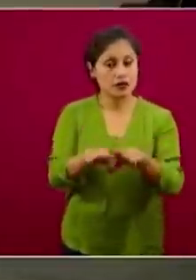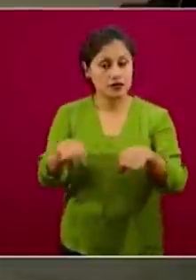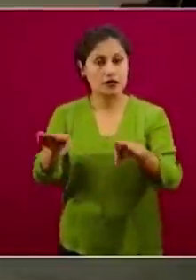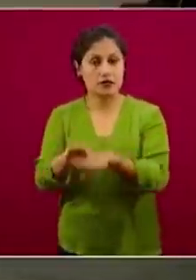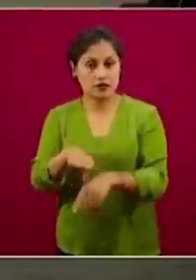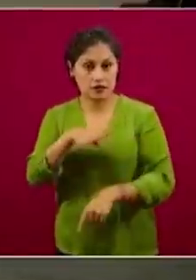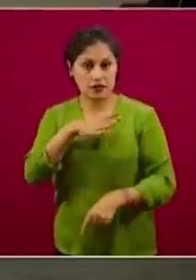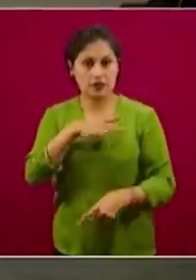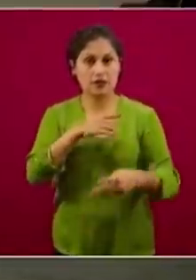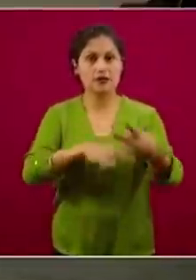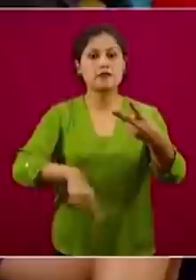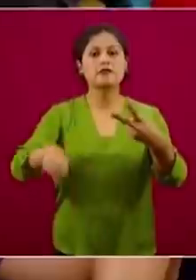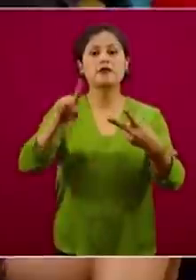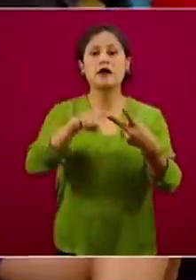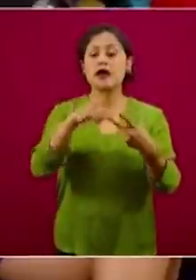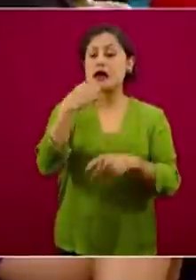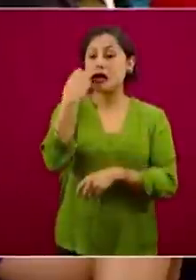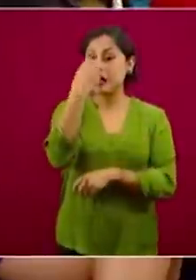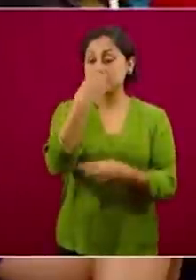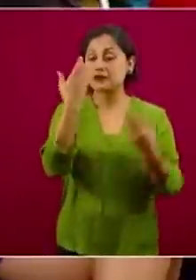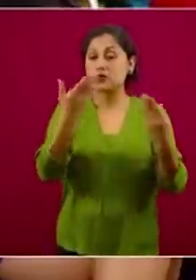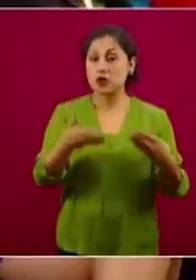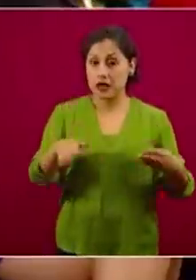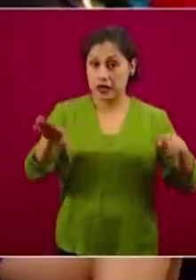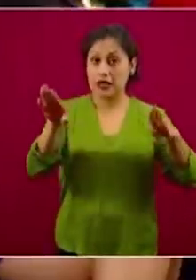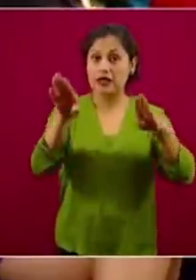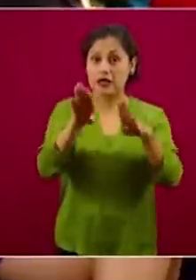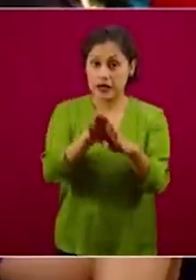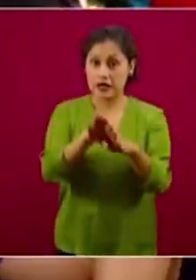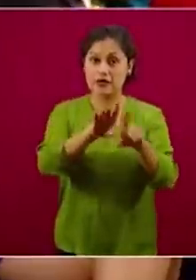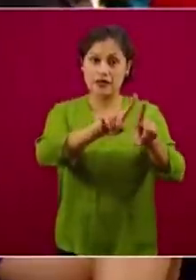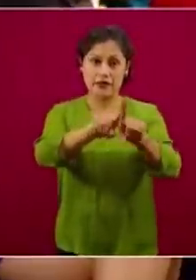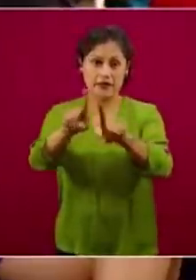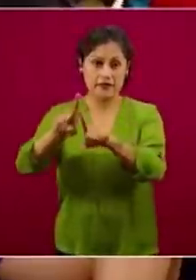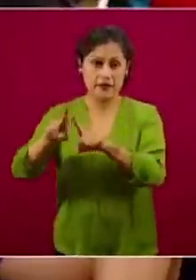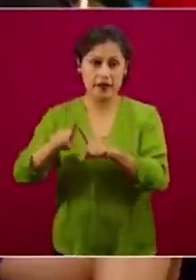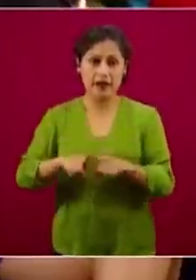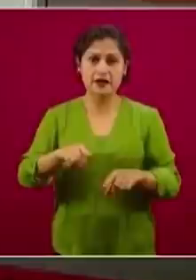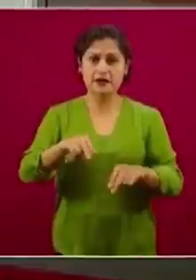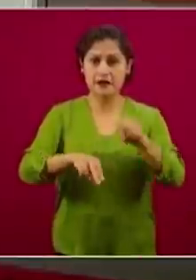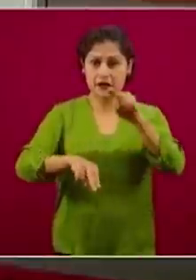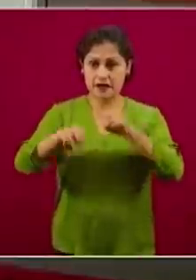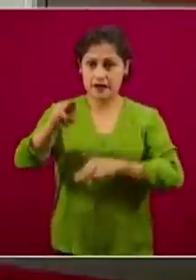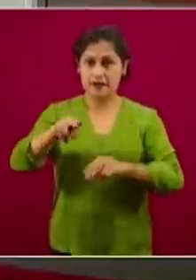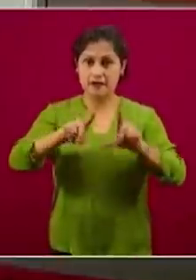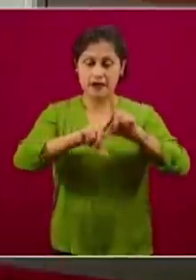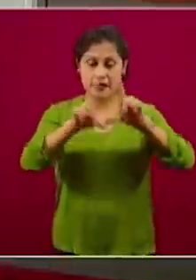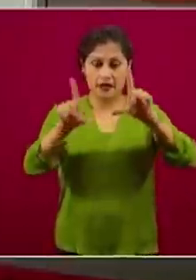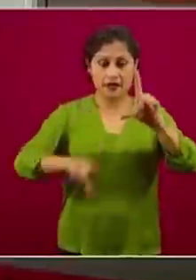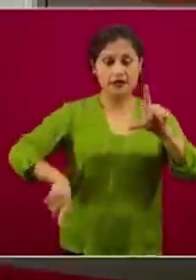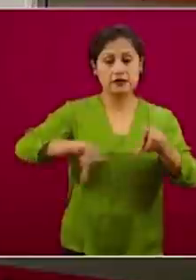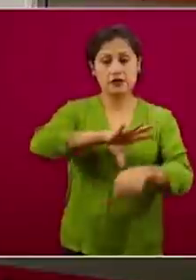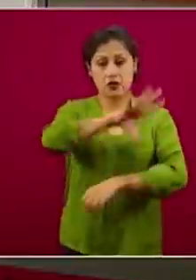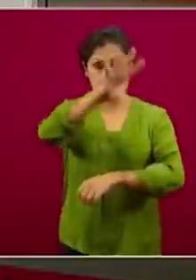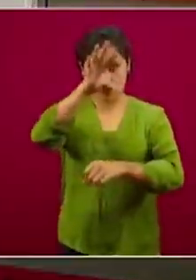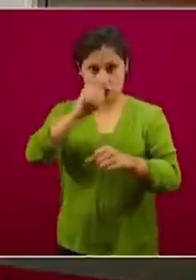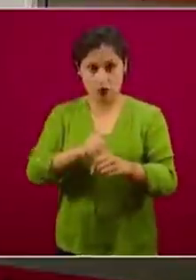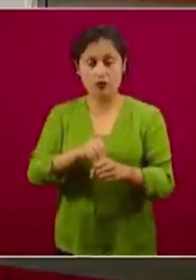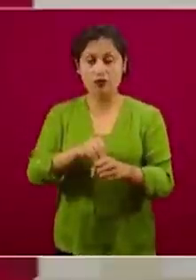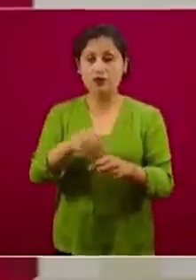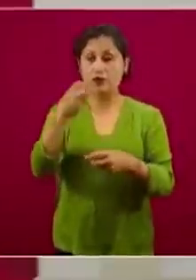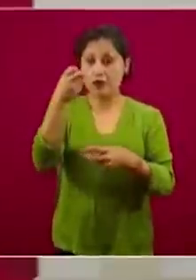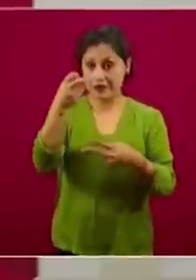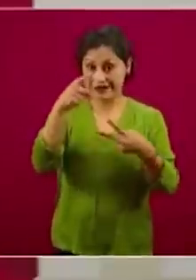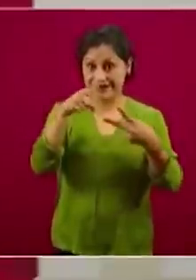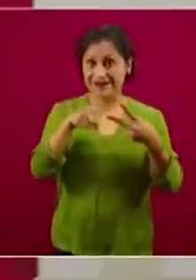del ciclo escolar o de las escuelas en todos los niveles educativos, en todo el territorio nacional y esto también es parte